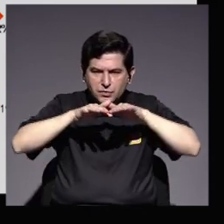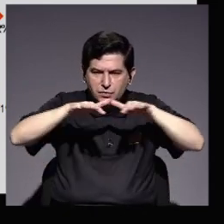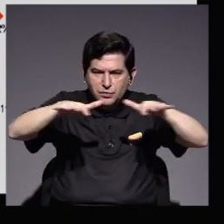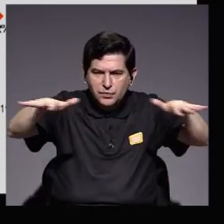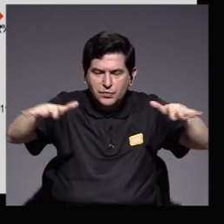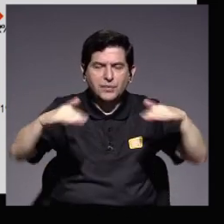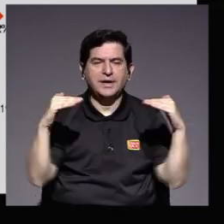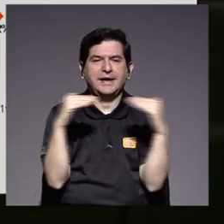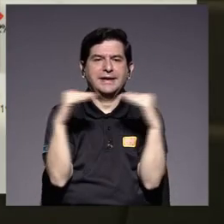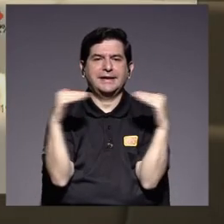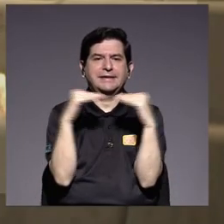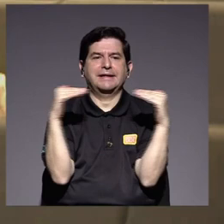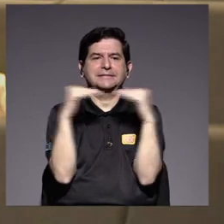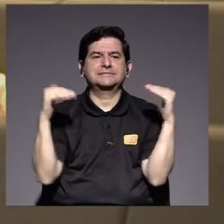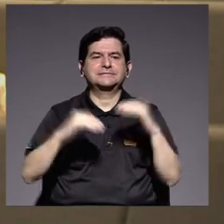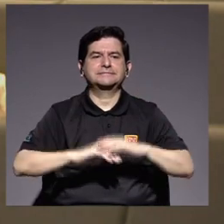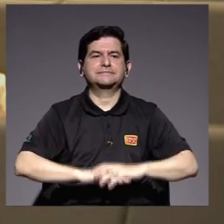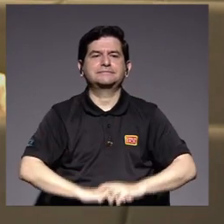fomento de la equidad